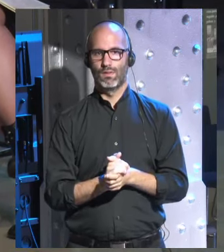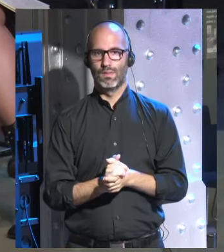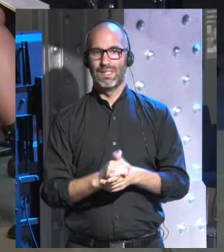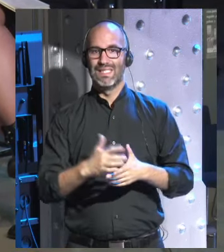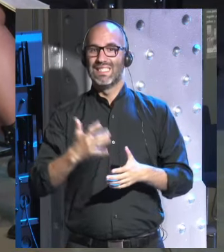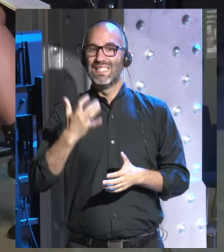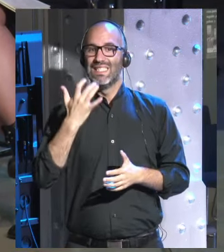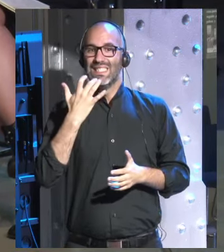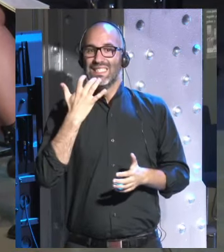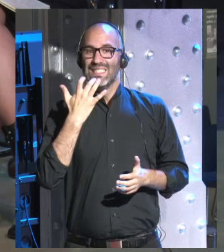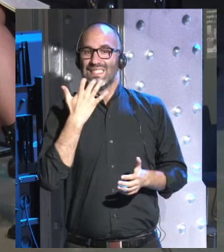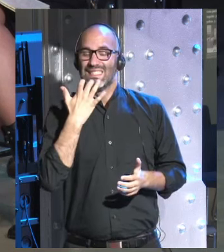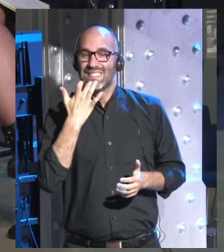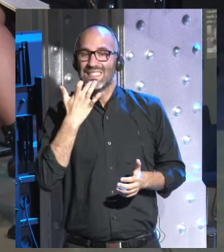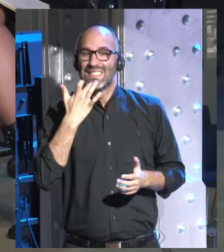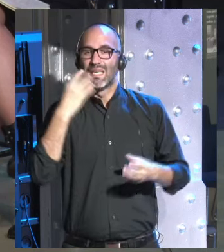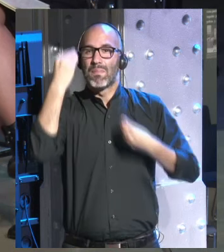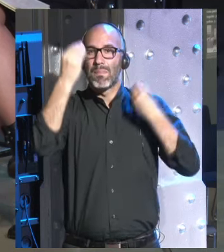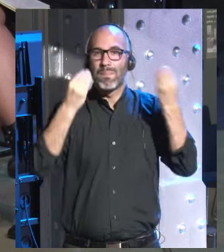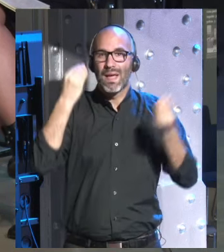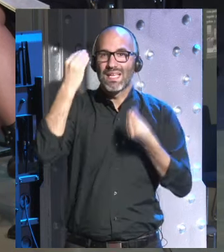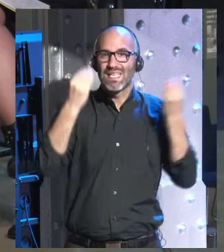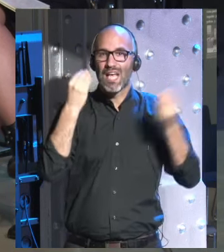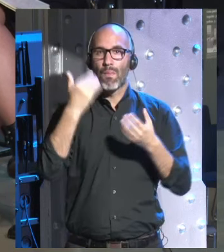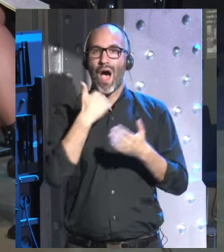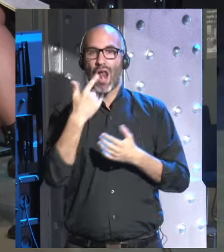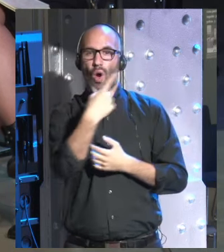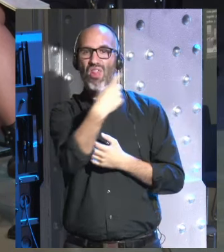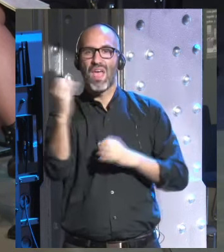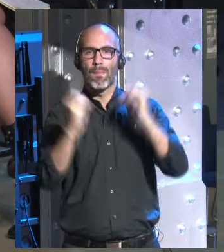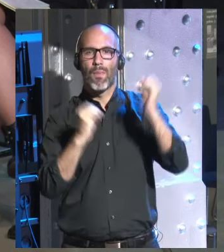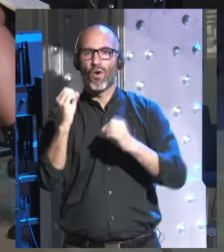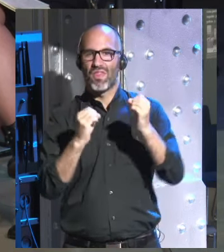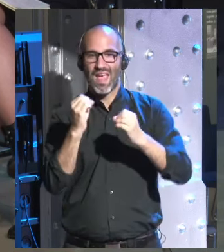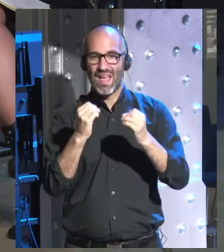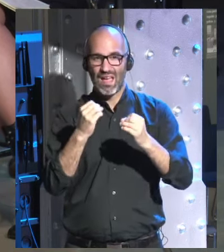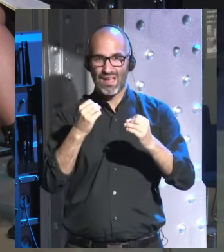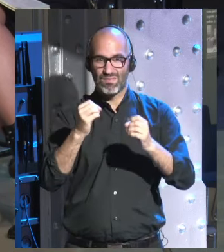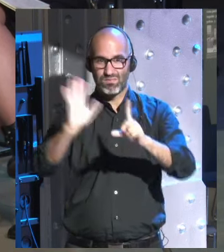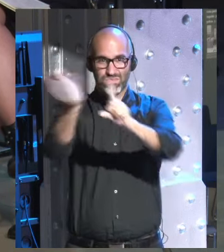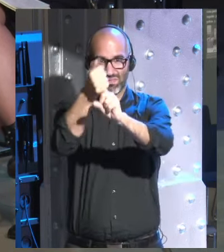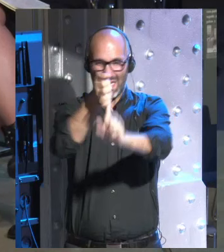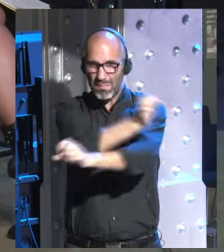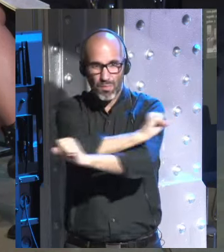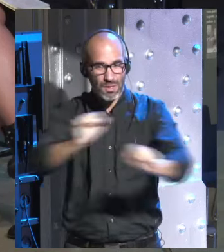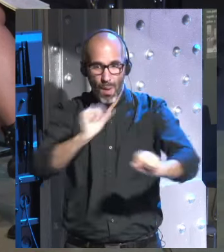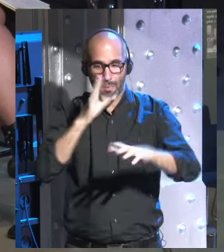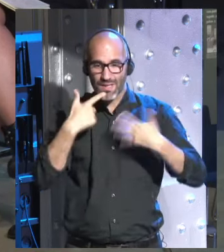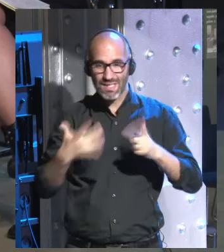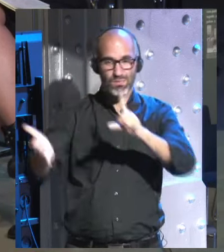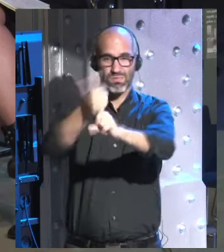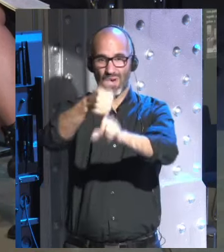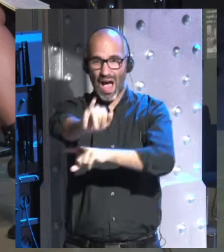y si se pudiese hacer una profecía que fuese un 100% correcta sería inútil porque entonces no se puede cambiar nada